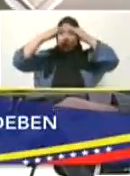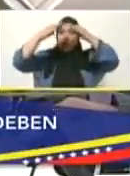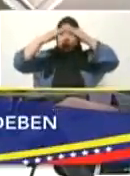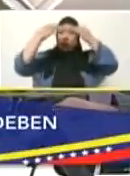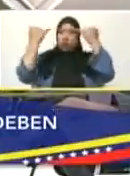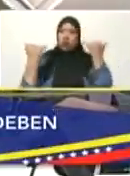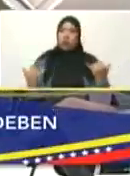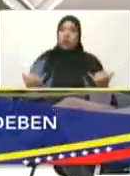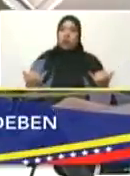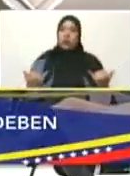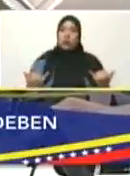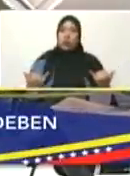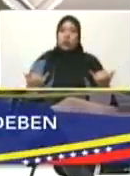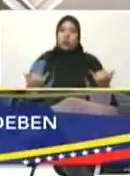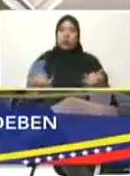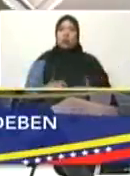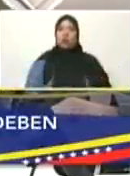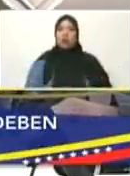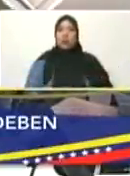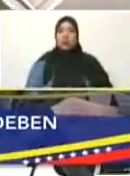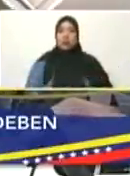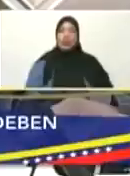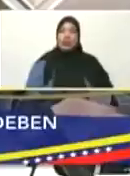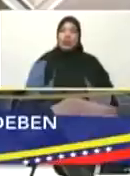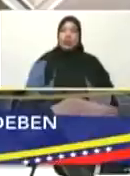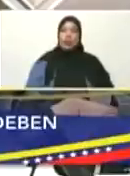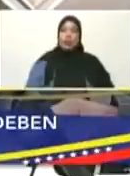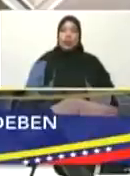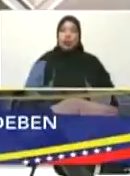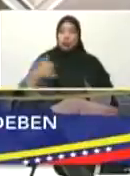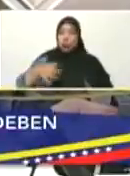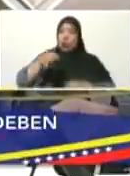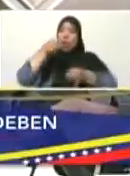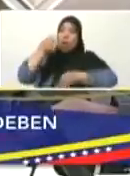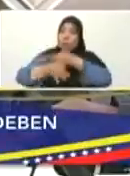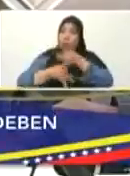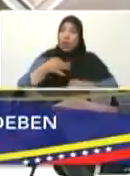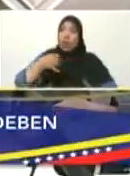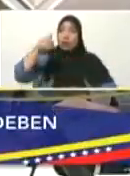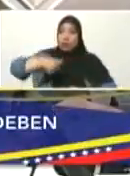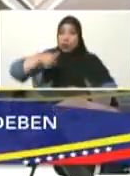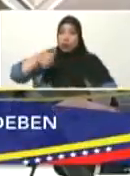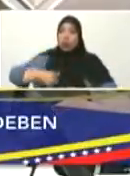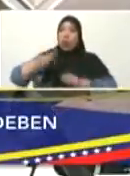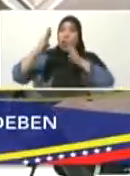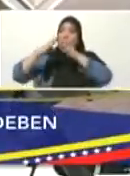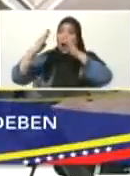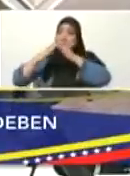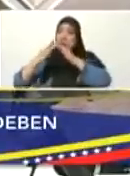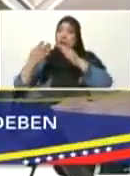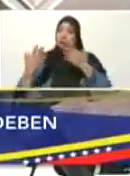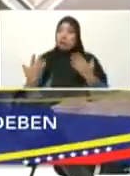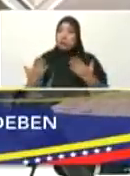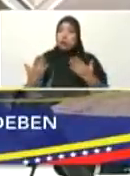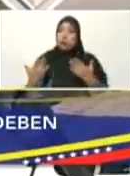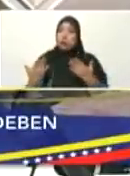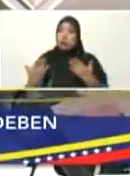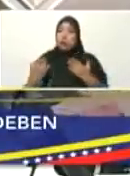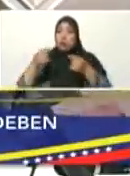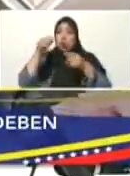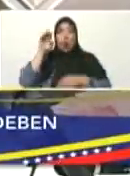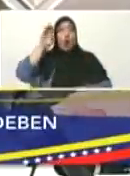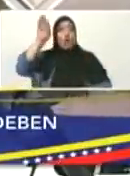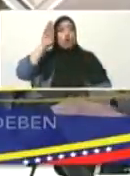Ya hablé con la gente de Benalum, de Alcácea y de Sidor. Para una producción